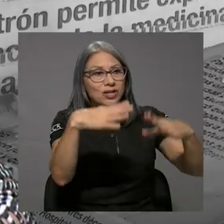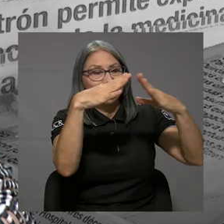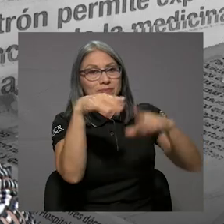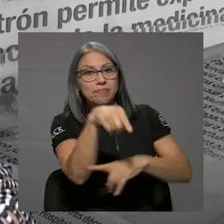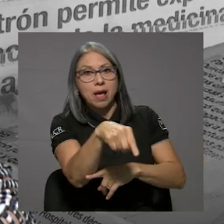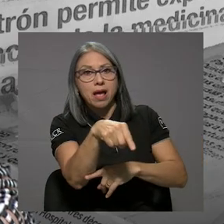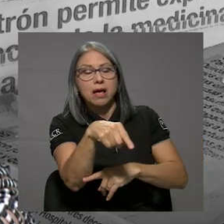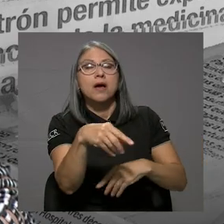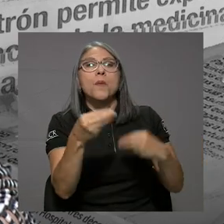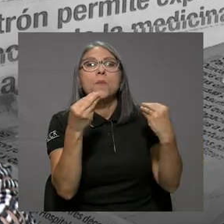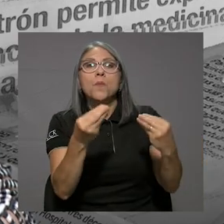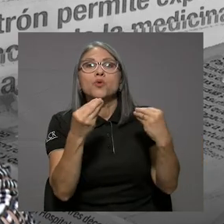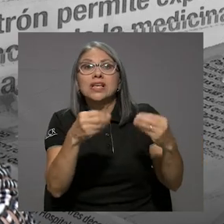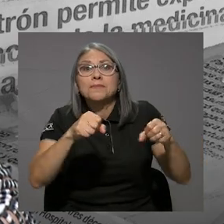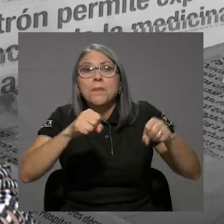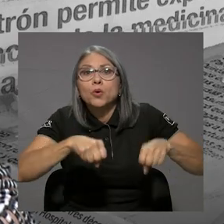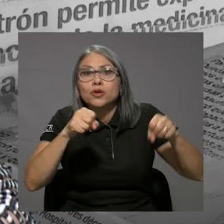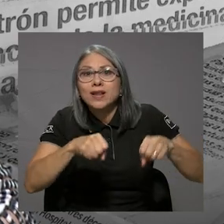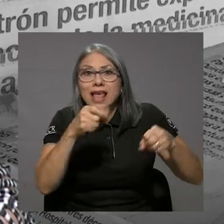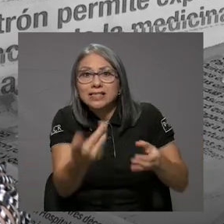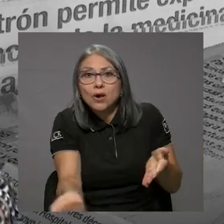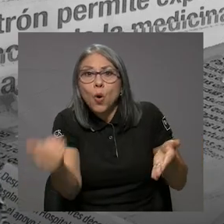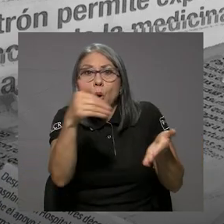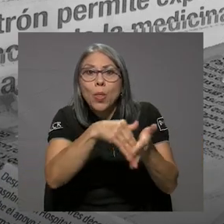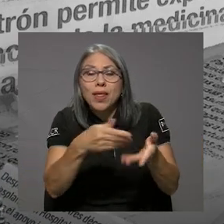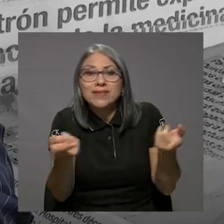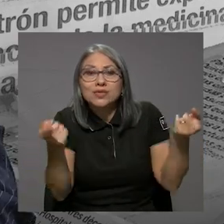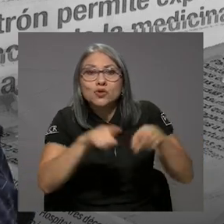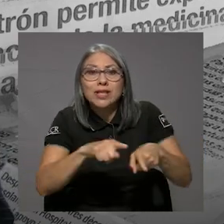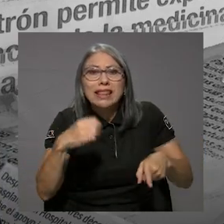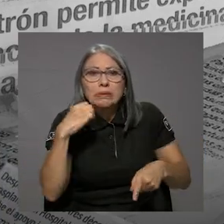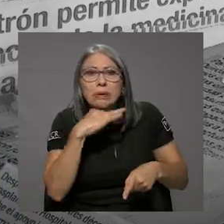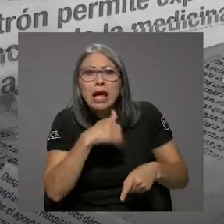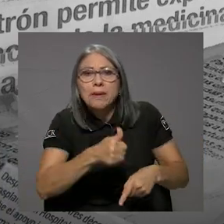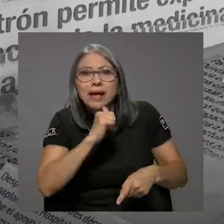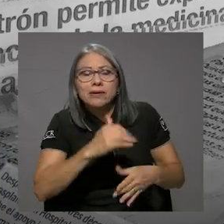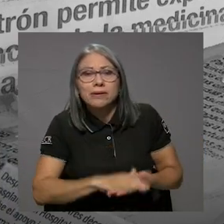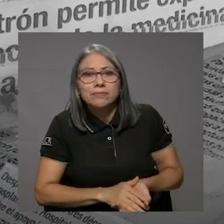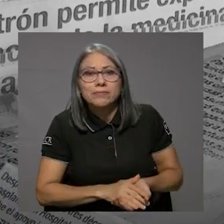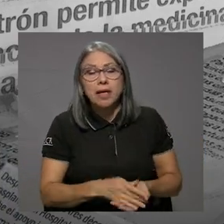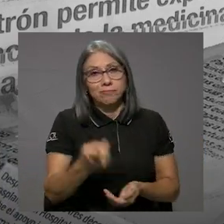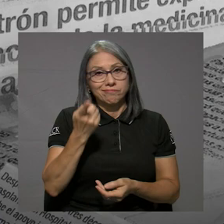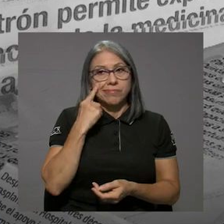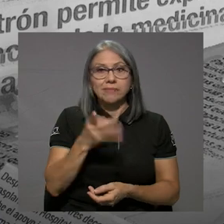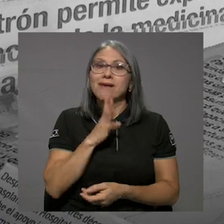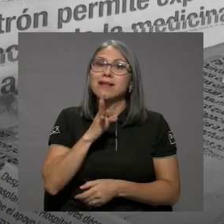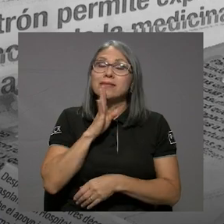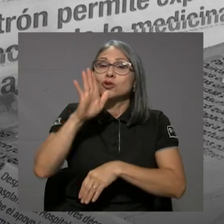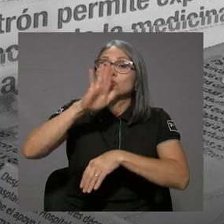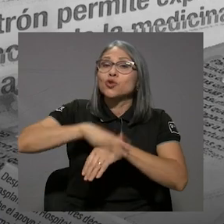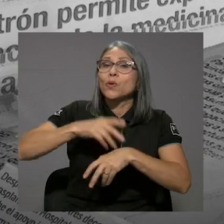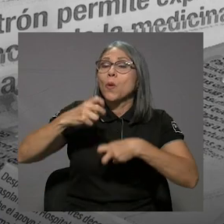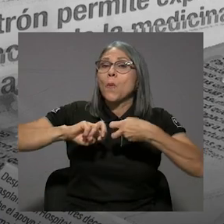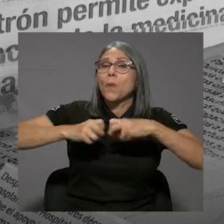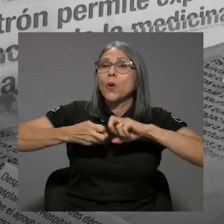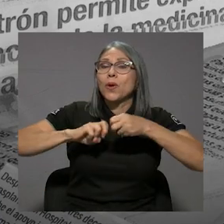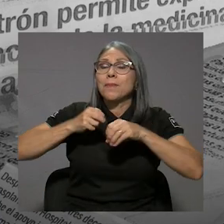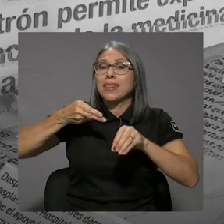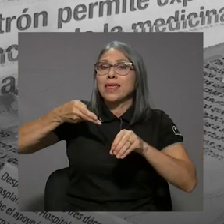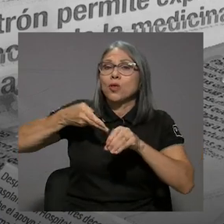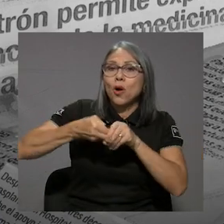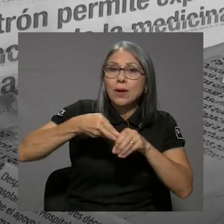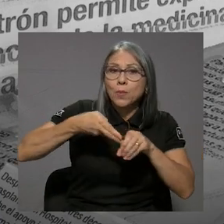¿Hay grandes posibilidades de que esto vuelva a suceder? Alejandra, ver, aquí estamos hablando de un problema de hidrocarburos,